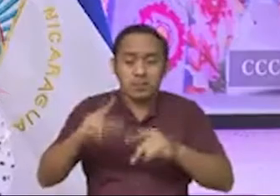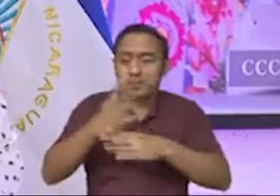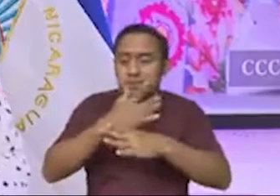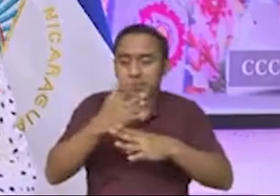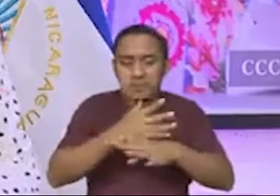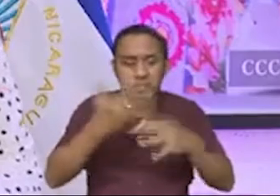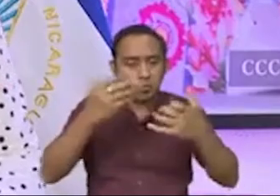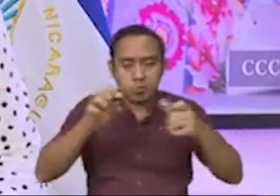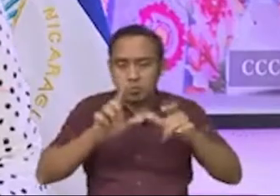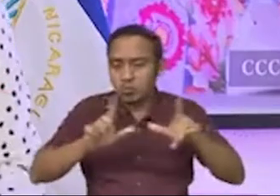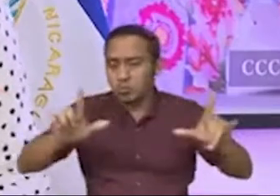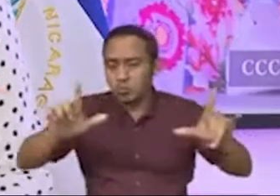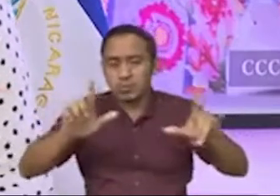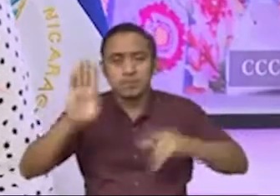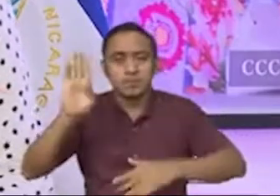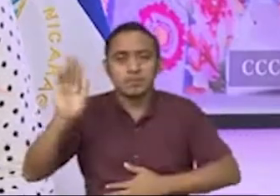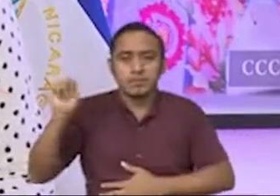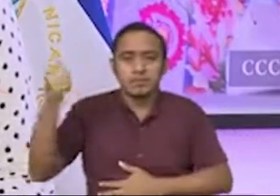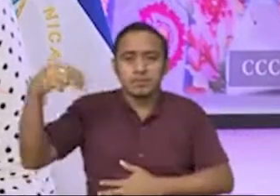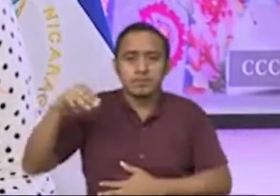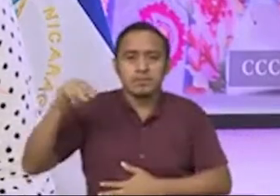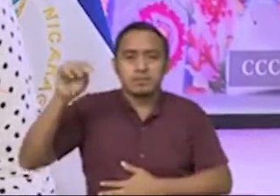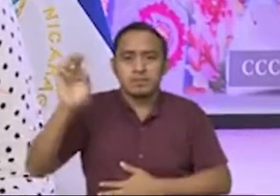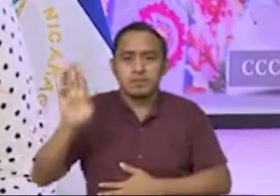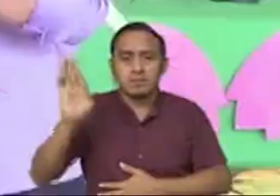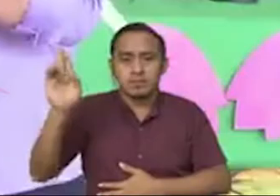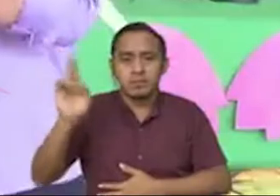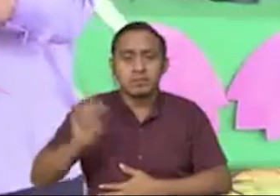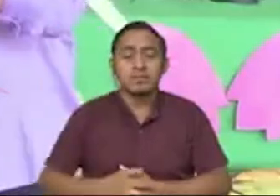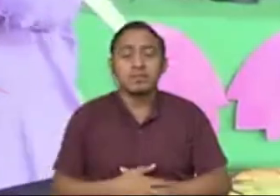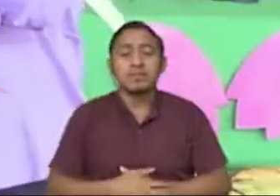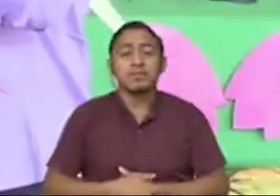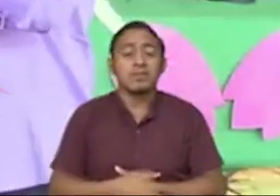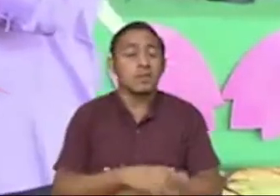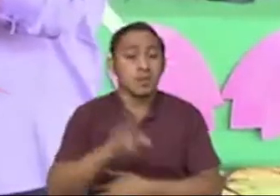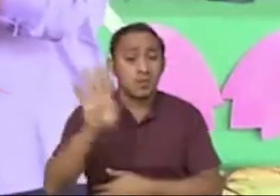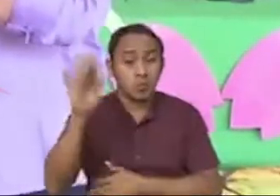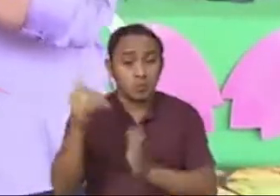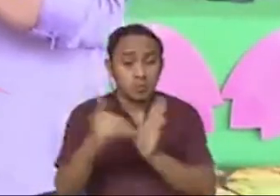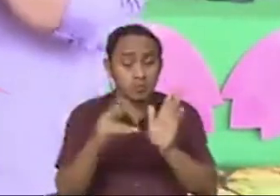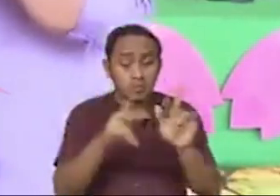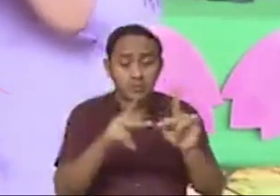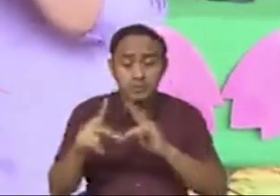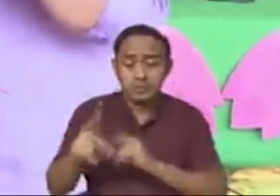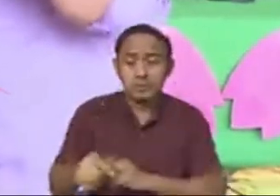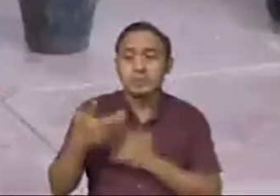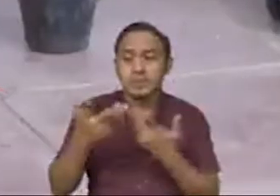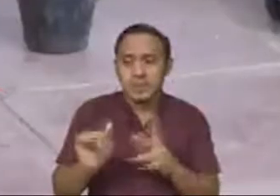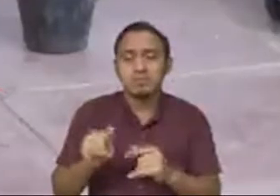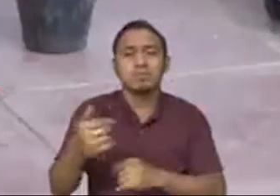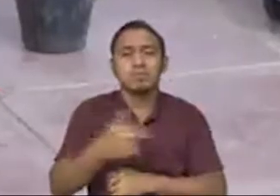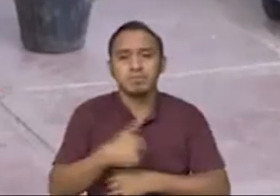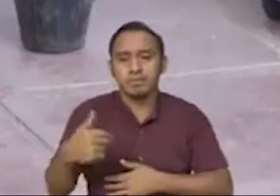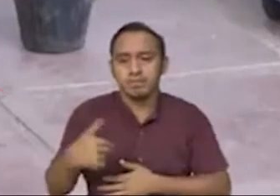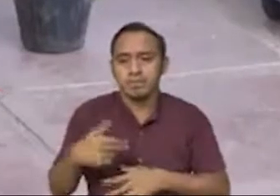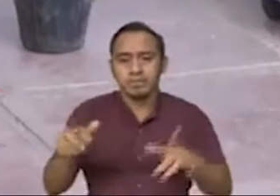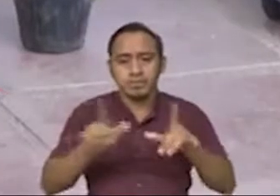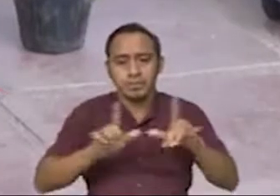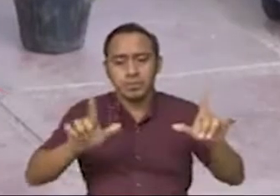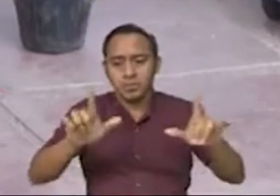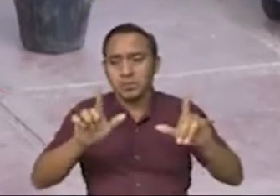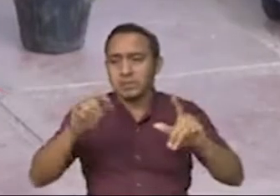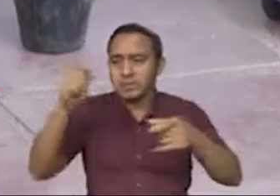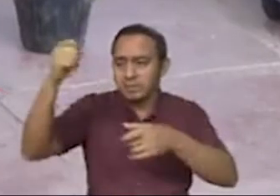compactas de bambú. En plátano, tenemos más de 4 mil protagonistas ya estableciendo áreas de